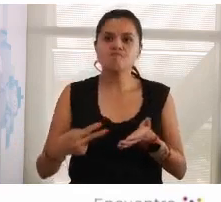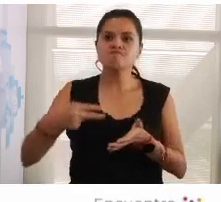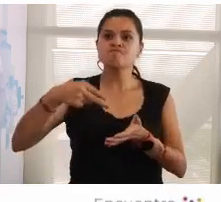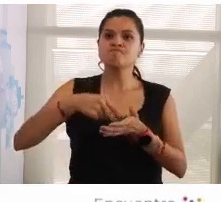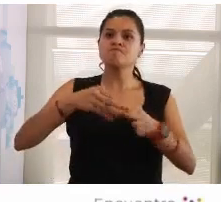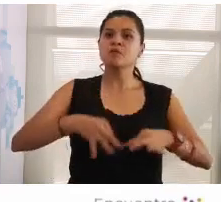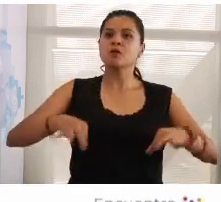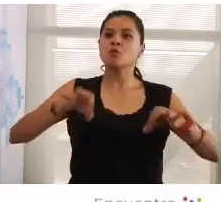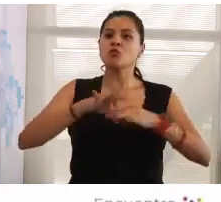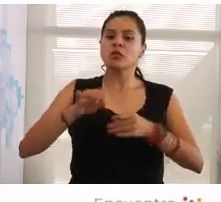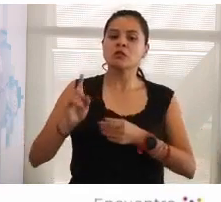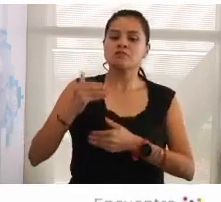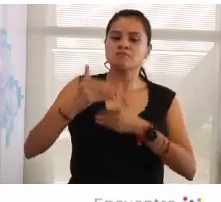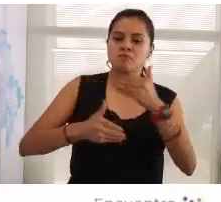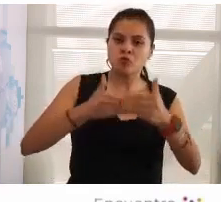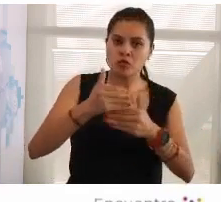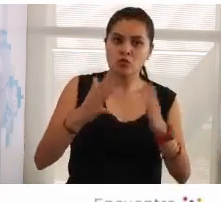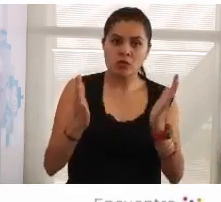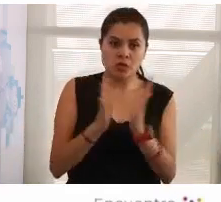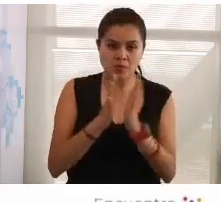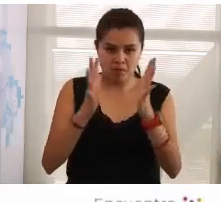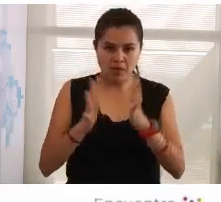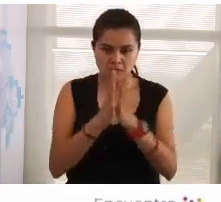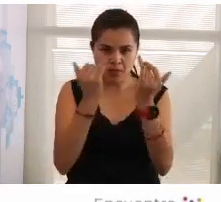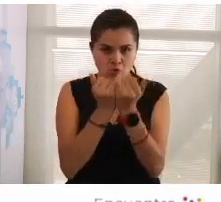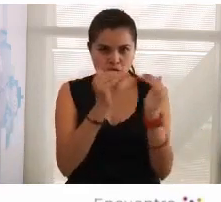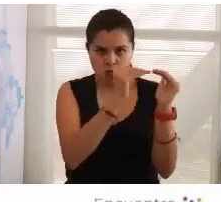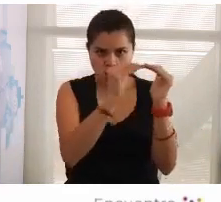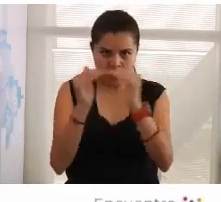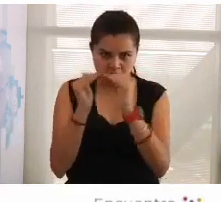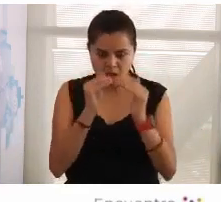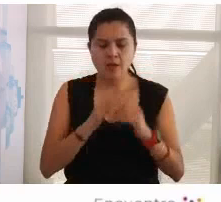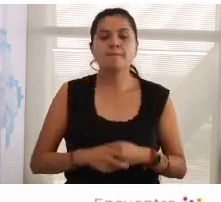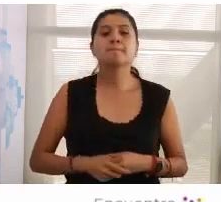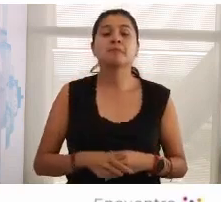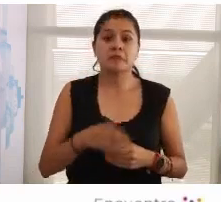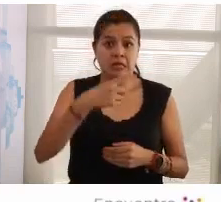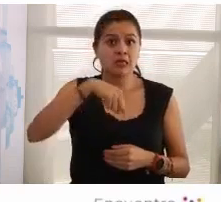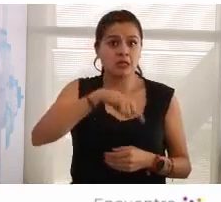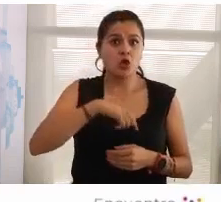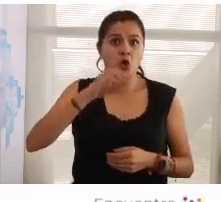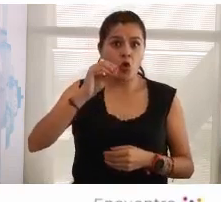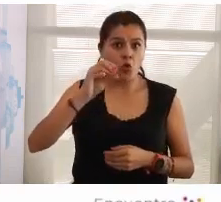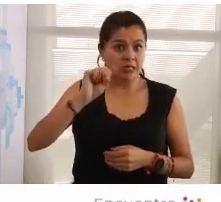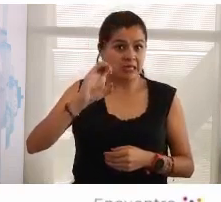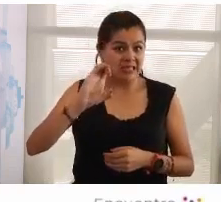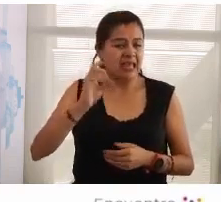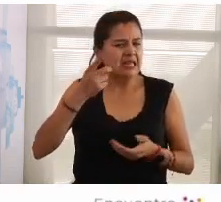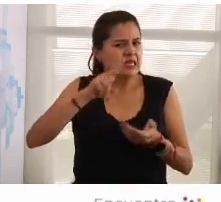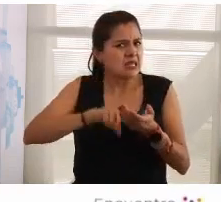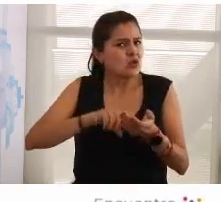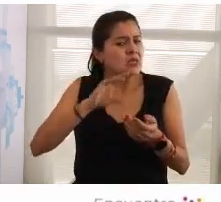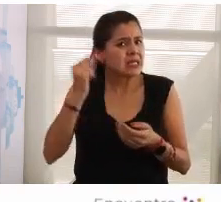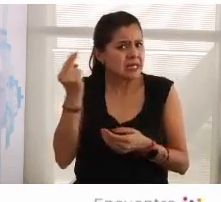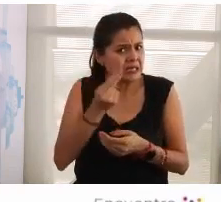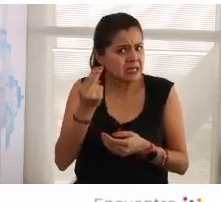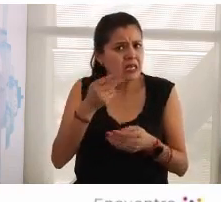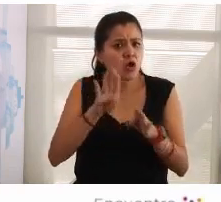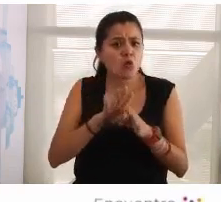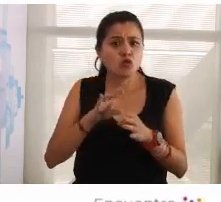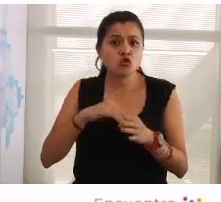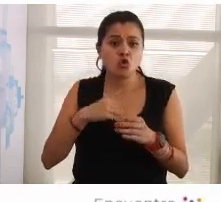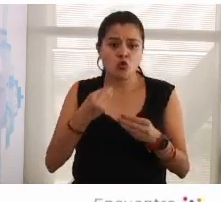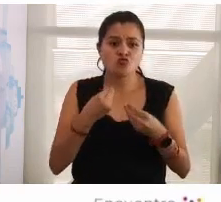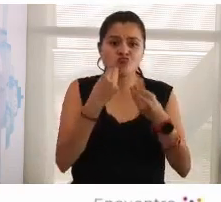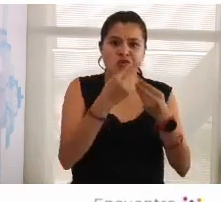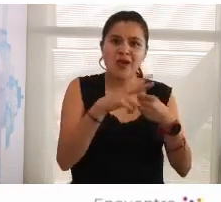en el espacio democrático la sociedad civil tiene que entender a las personas que yo te doy este vaso de